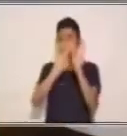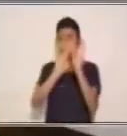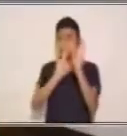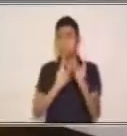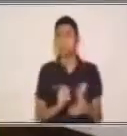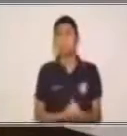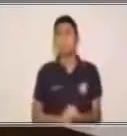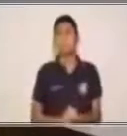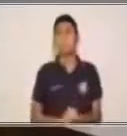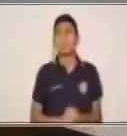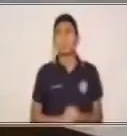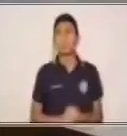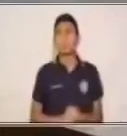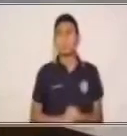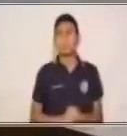ánimo.